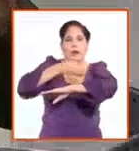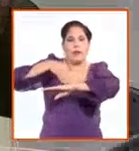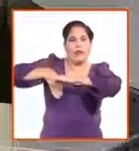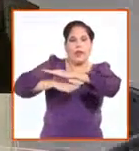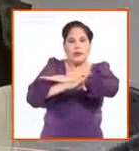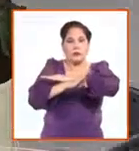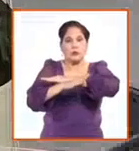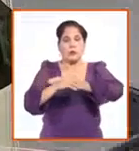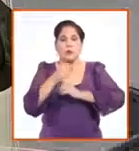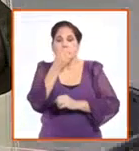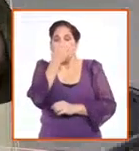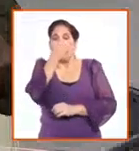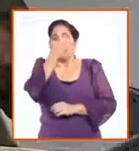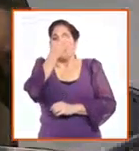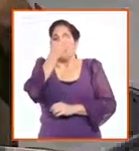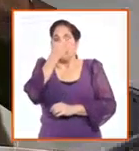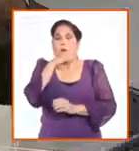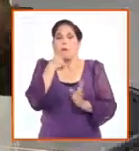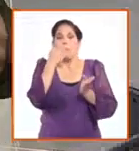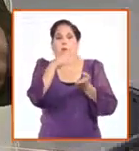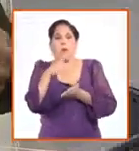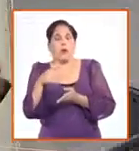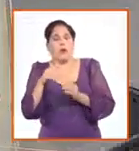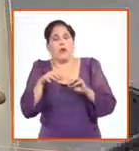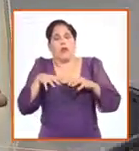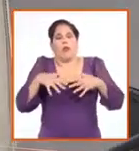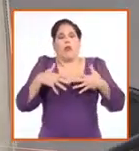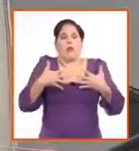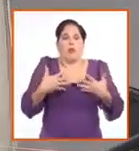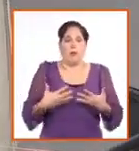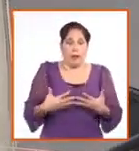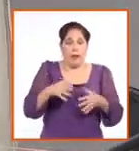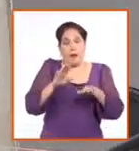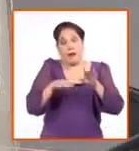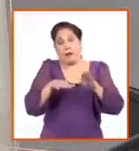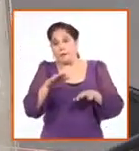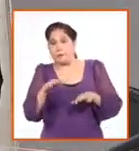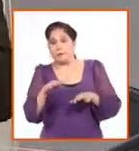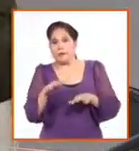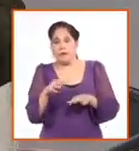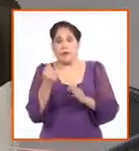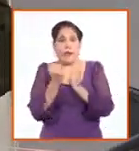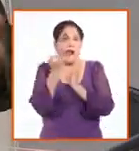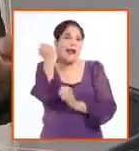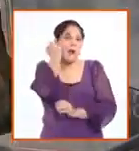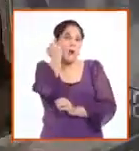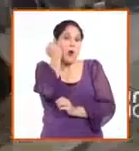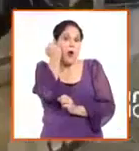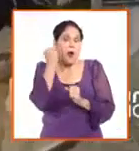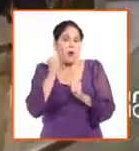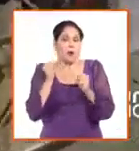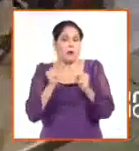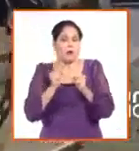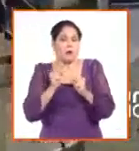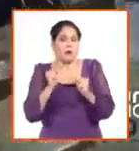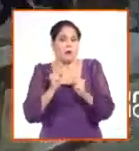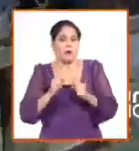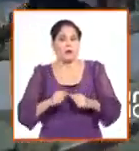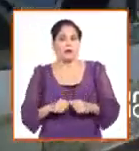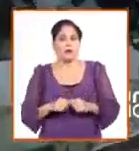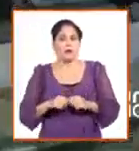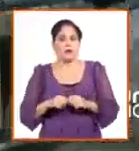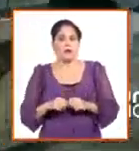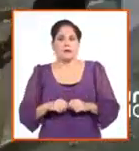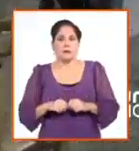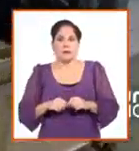Aficiados prácticamente, desfallecidos, en ocasiones casi congelados. O sea, porque son situaciones, son